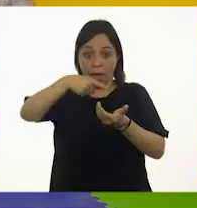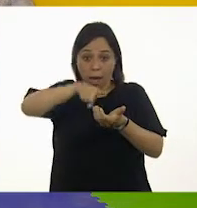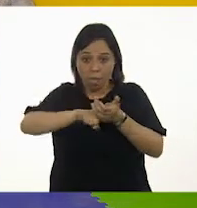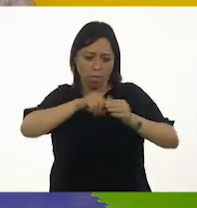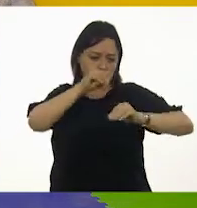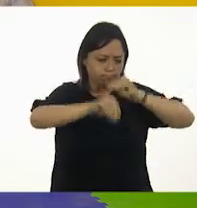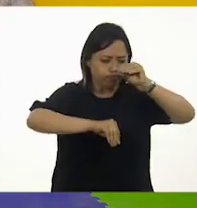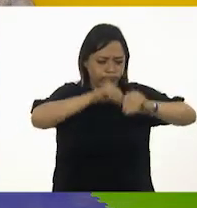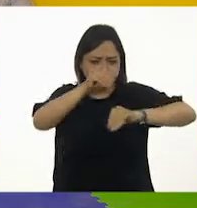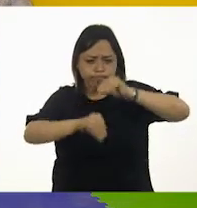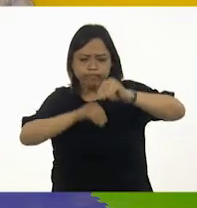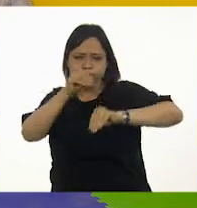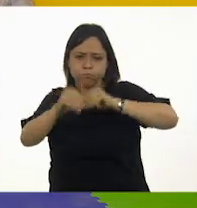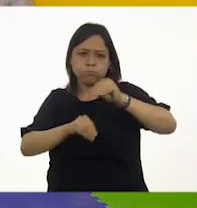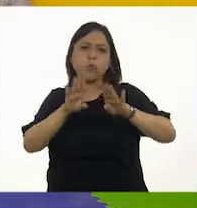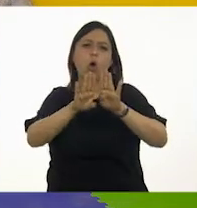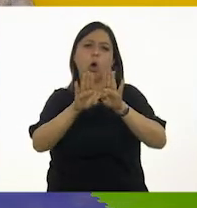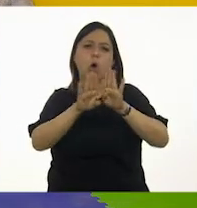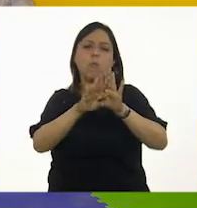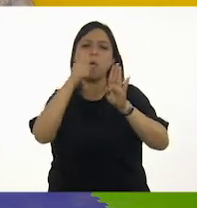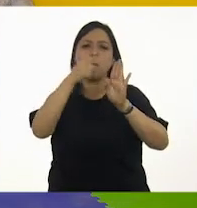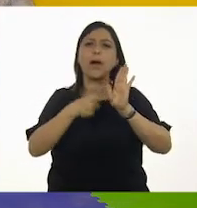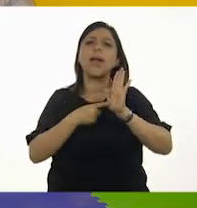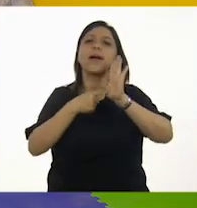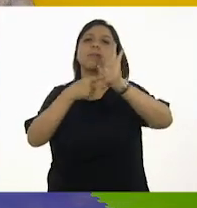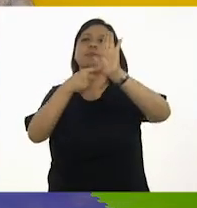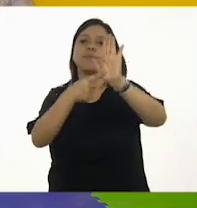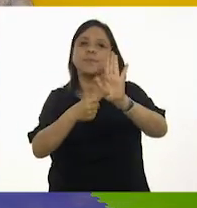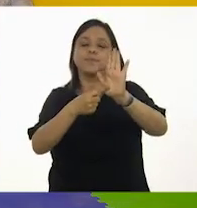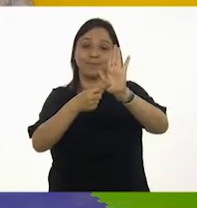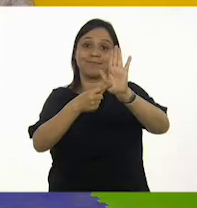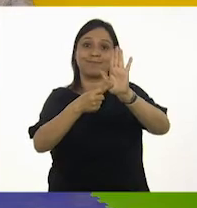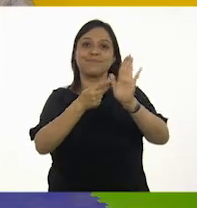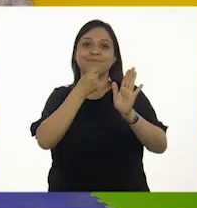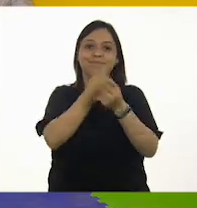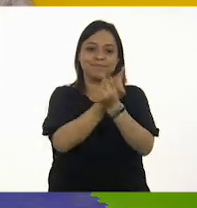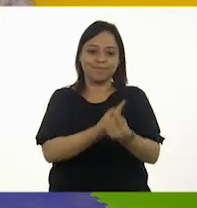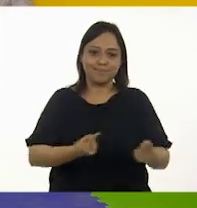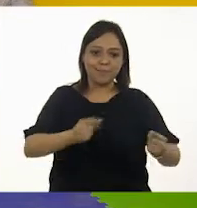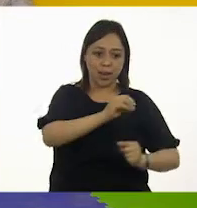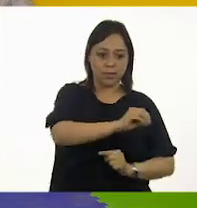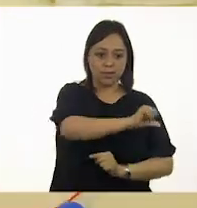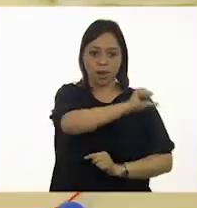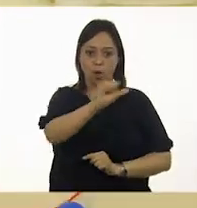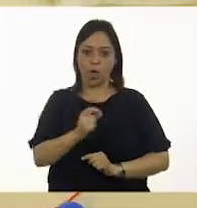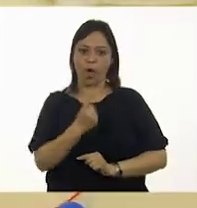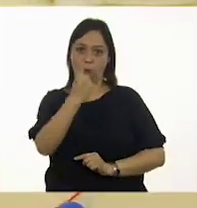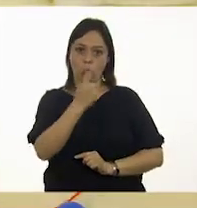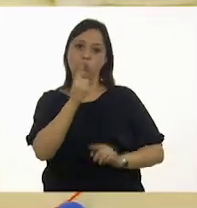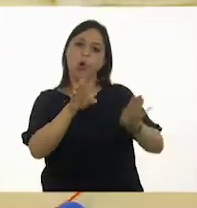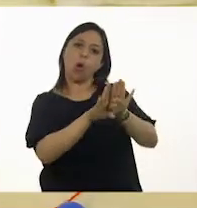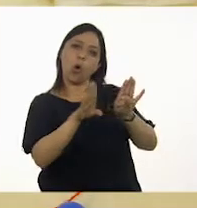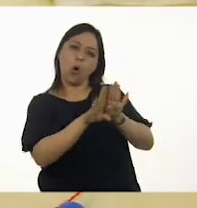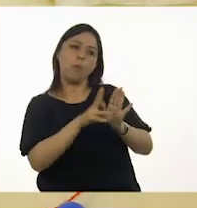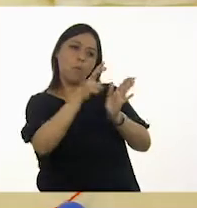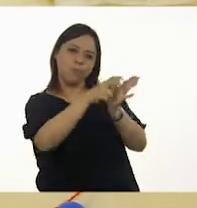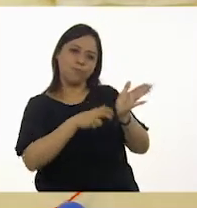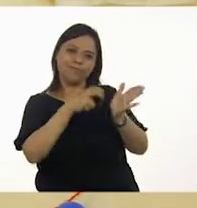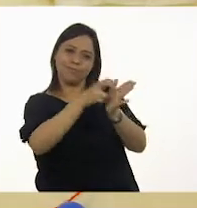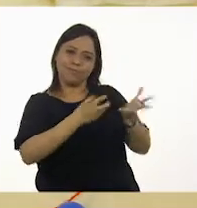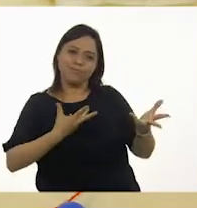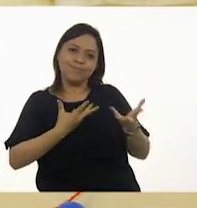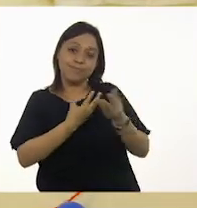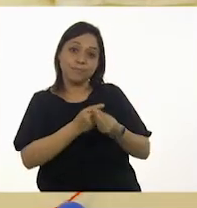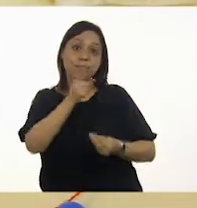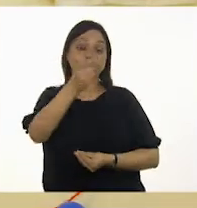para acompañar en la crianza de las niñas y niños de 0 a 3 años. No olviden tener a la mano un cuaderno y